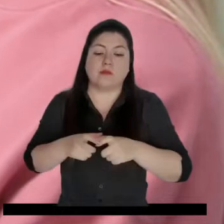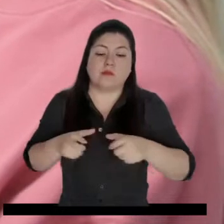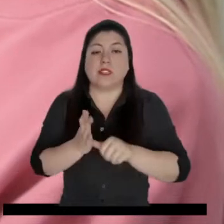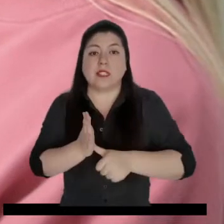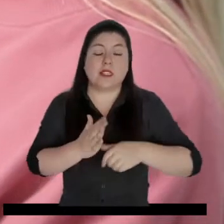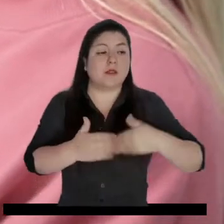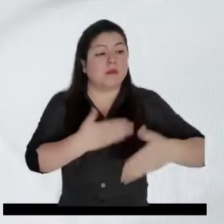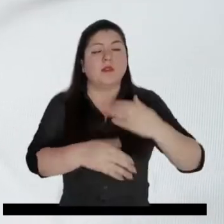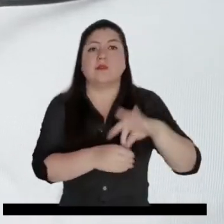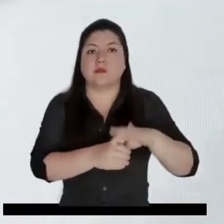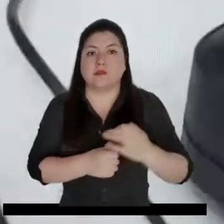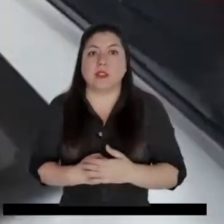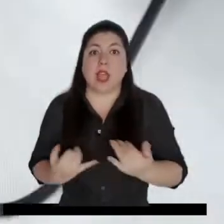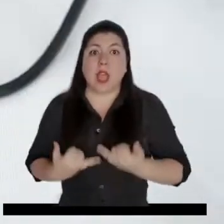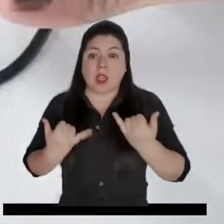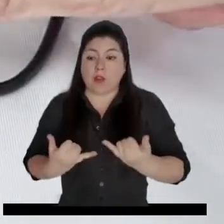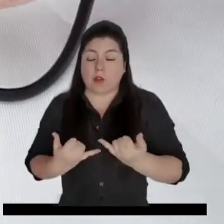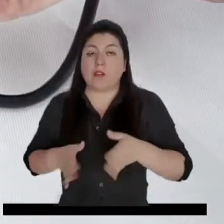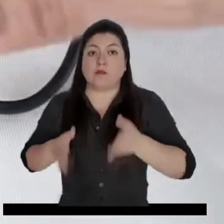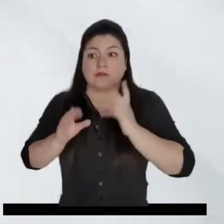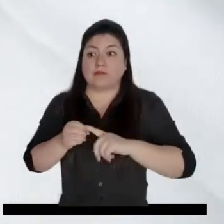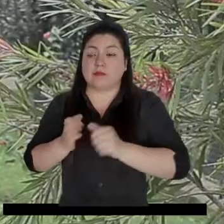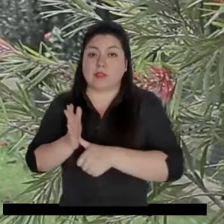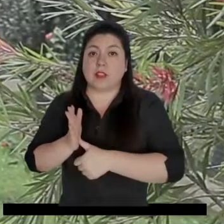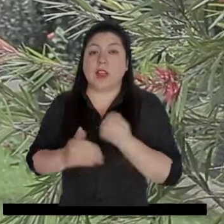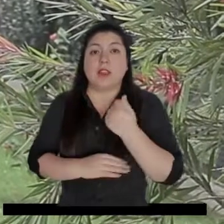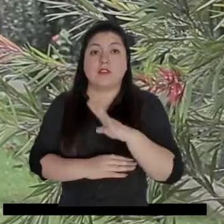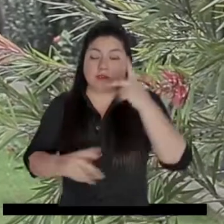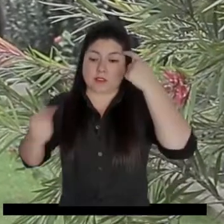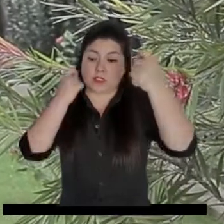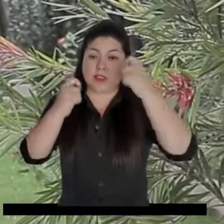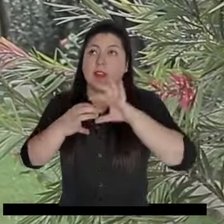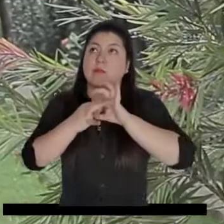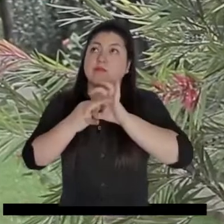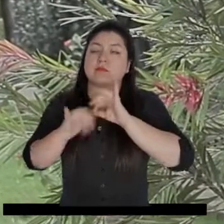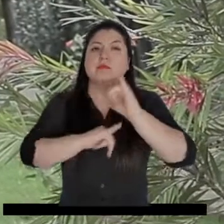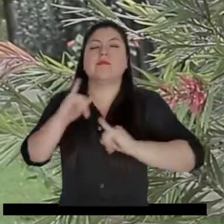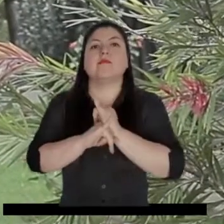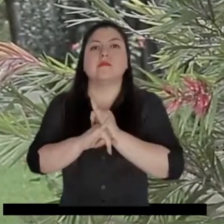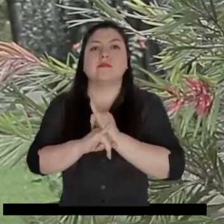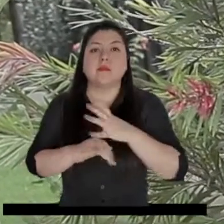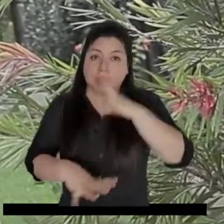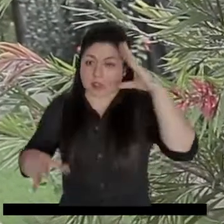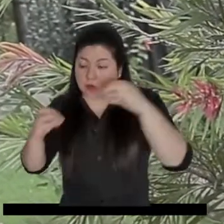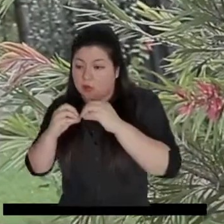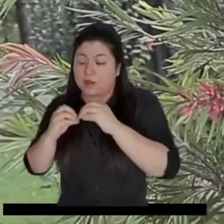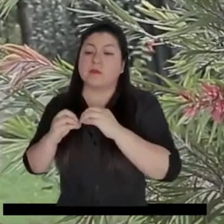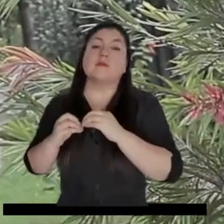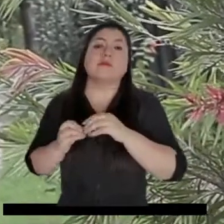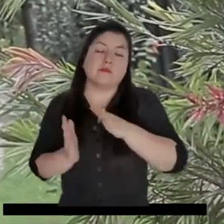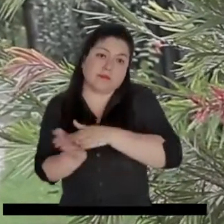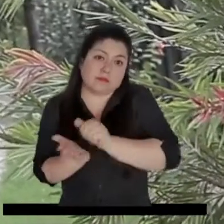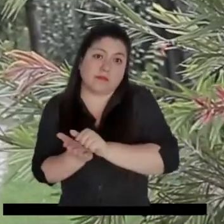registro civil e identificación y procesos electorales. En la actualidad, la Registraría cuenta con 14 mecanismos de cooperación internacional, entre ellos